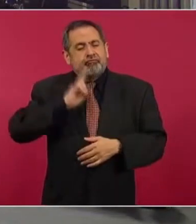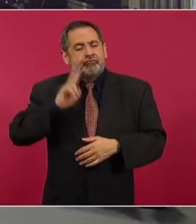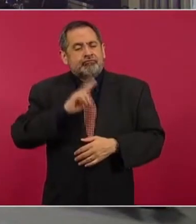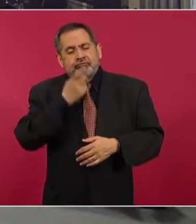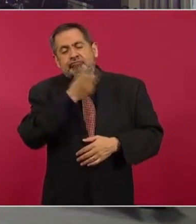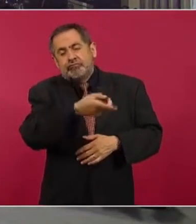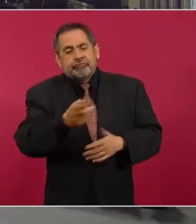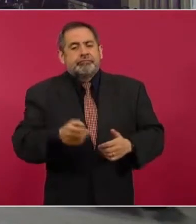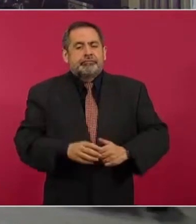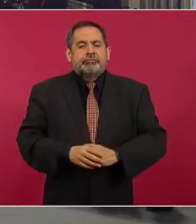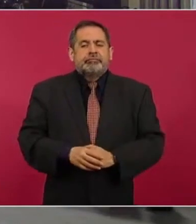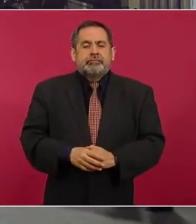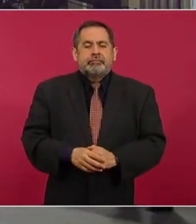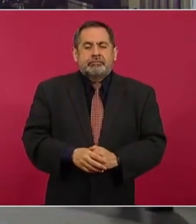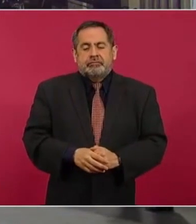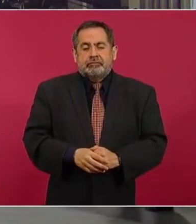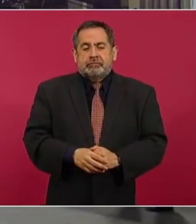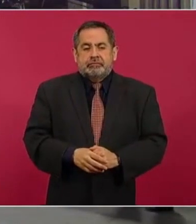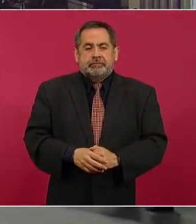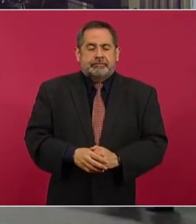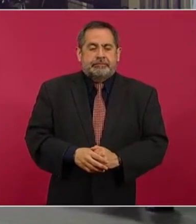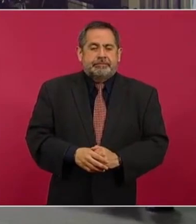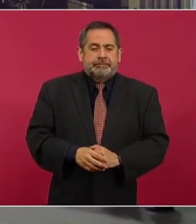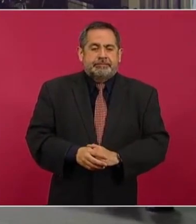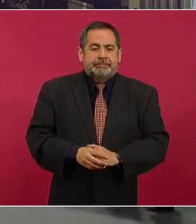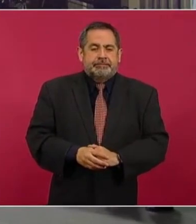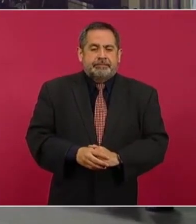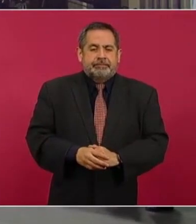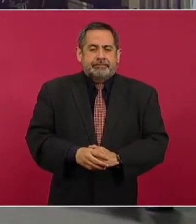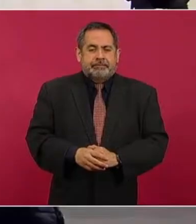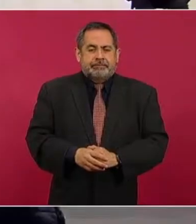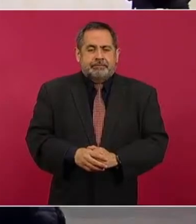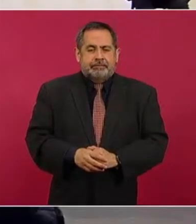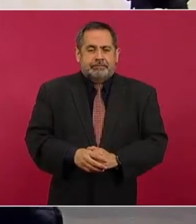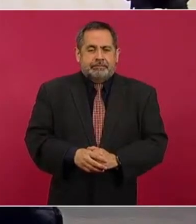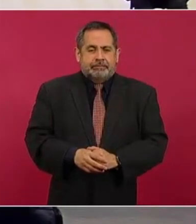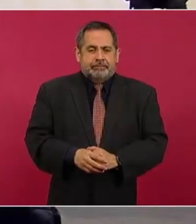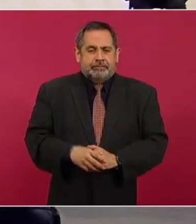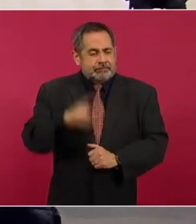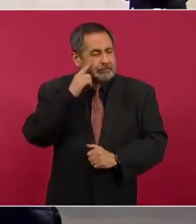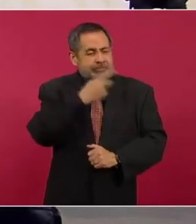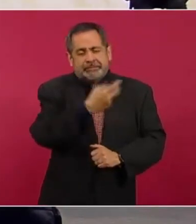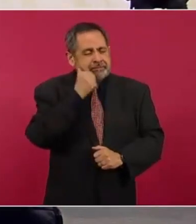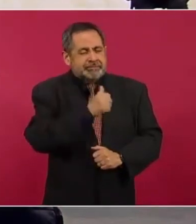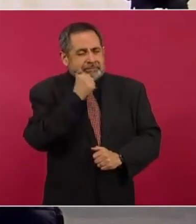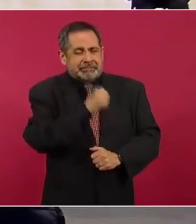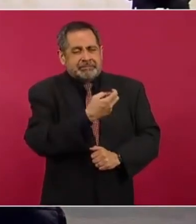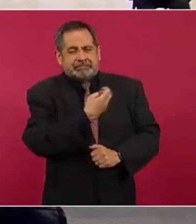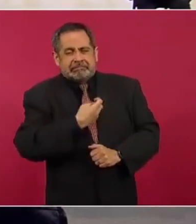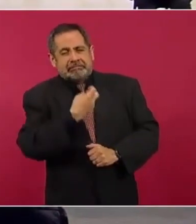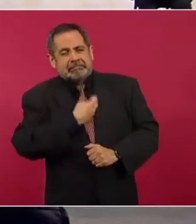nosotros somos los actores principales.